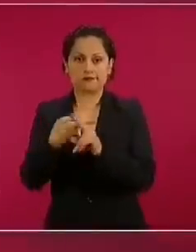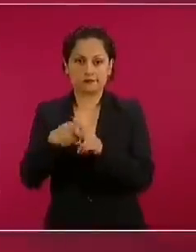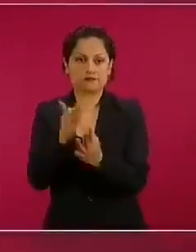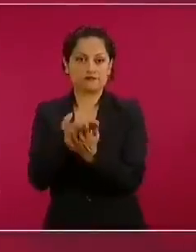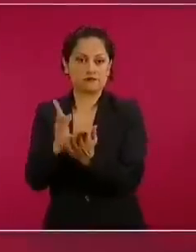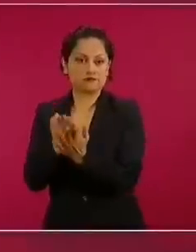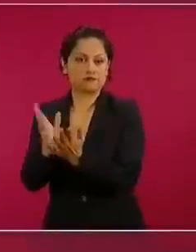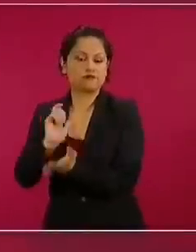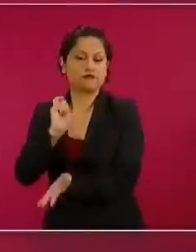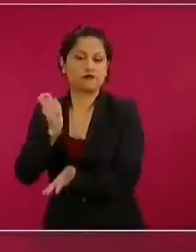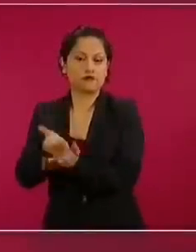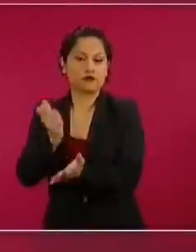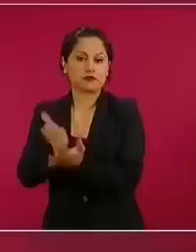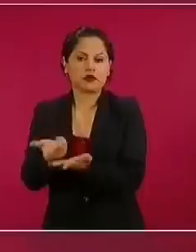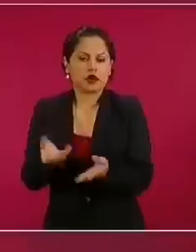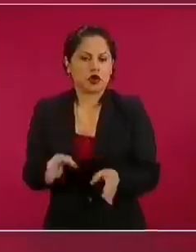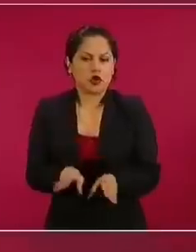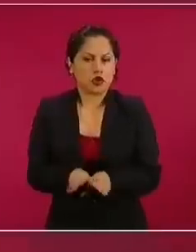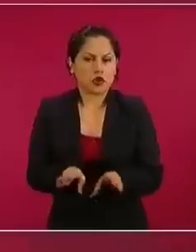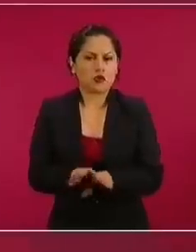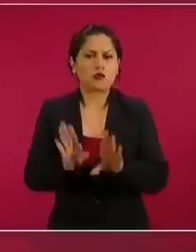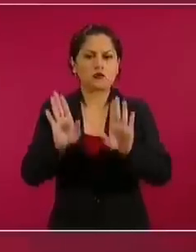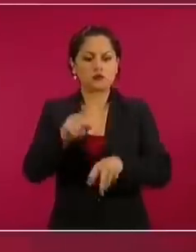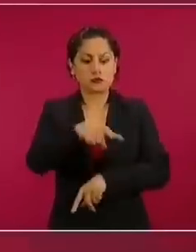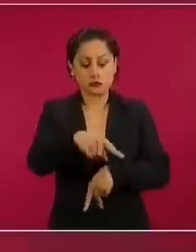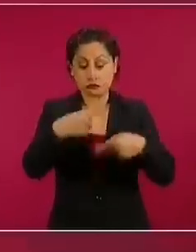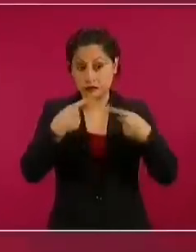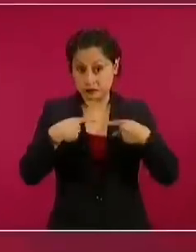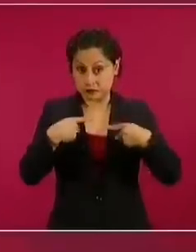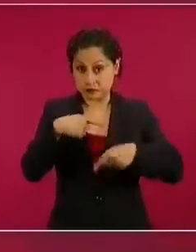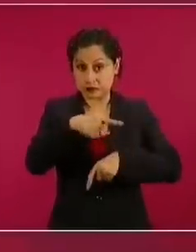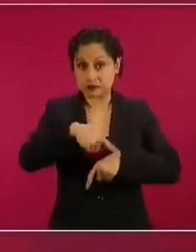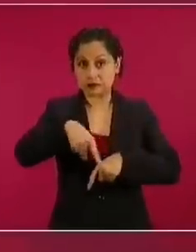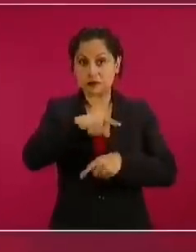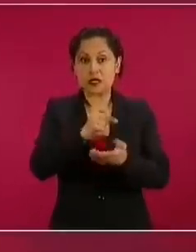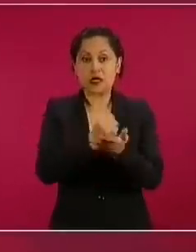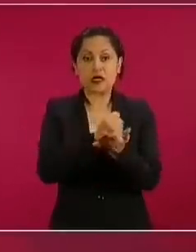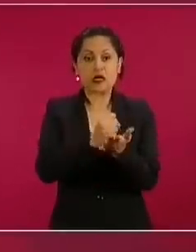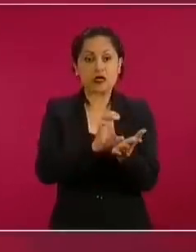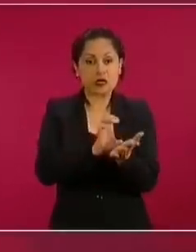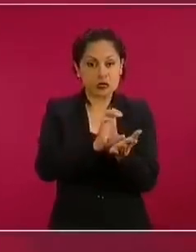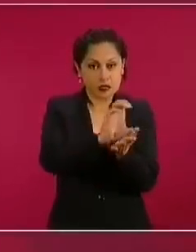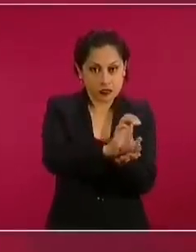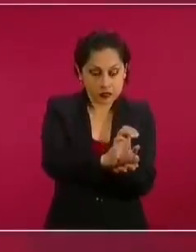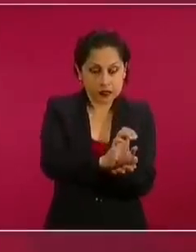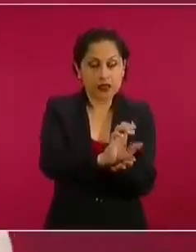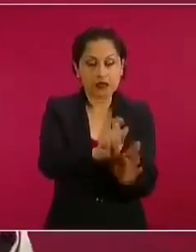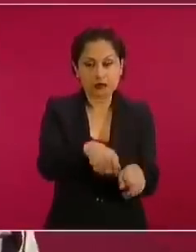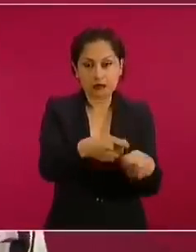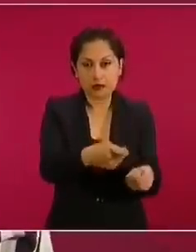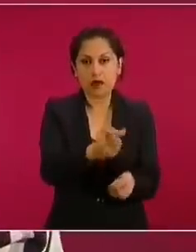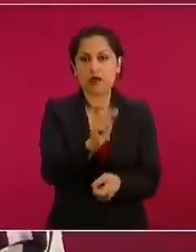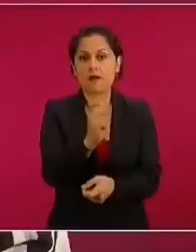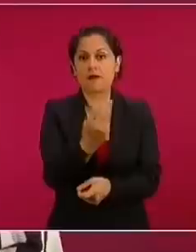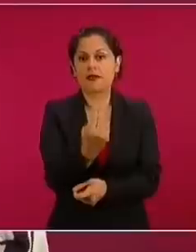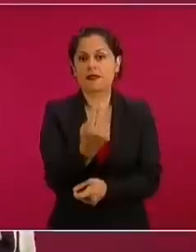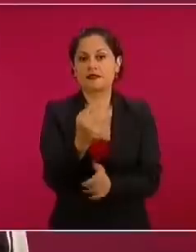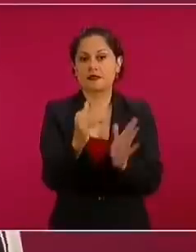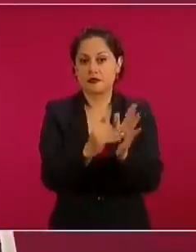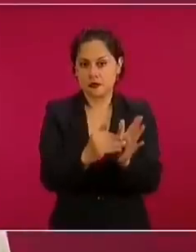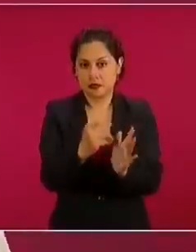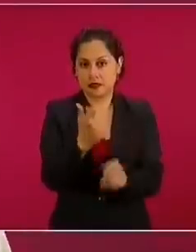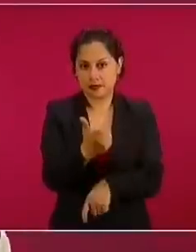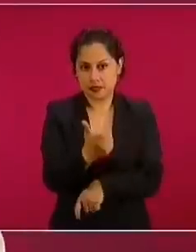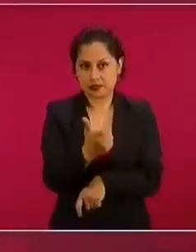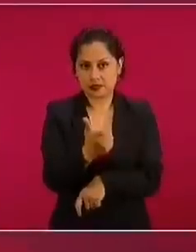recibe los 25 mil pesos e inicia el reembolso de ese apoyo hasta el cuarto